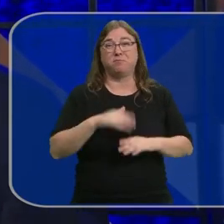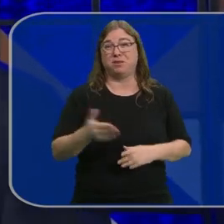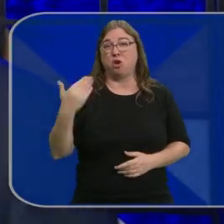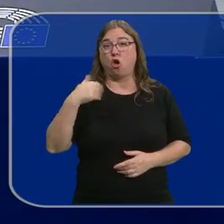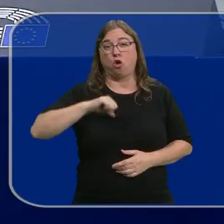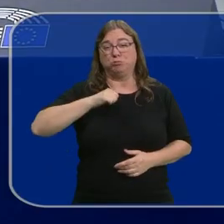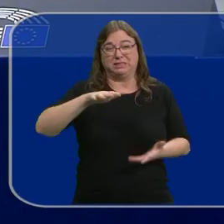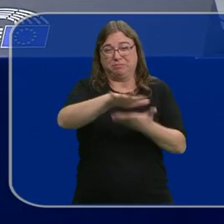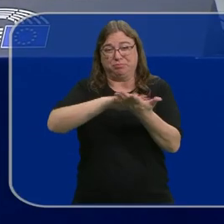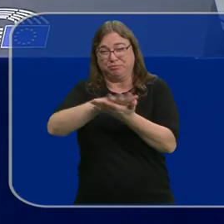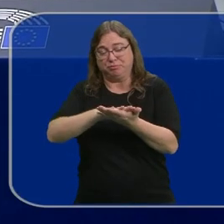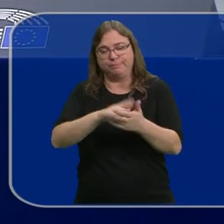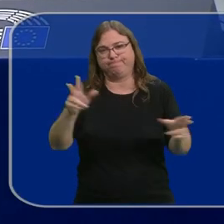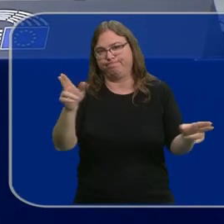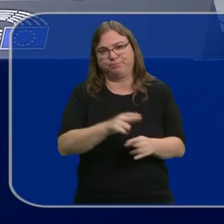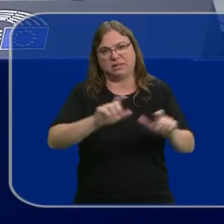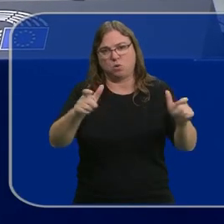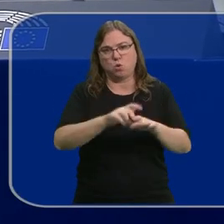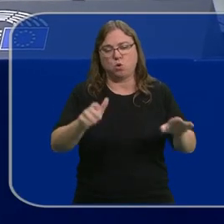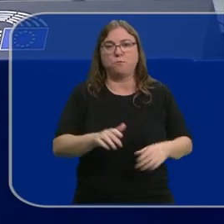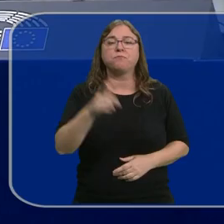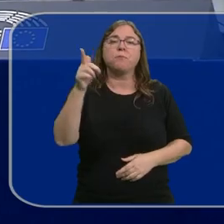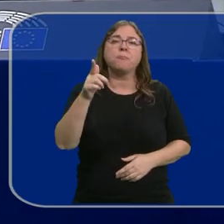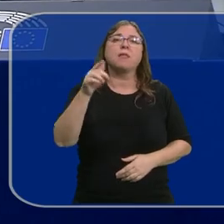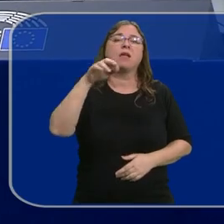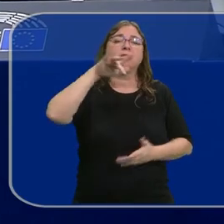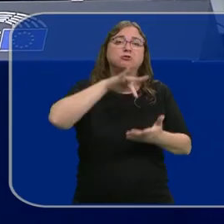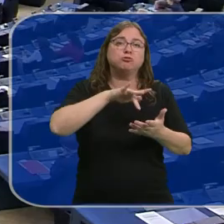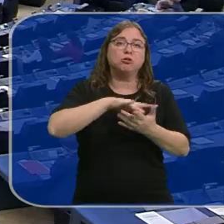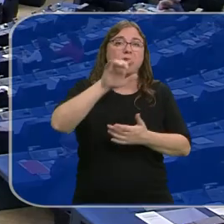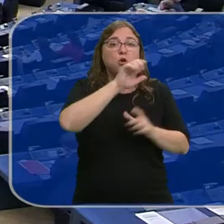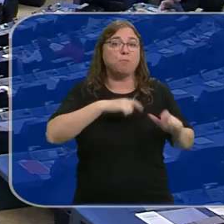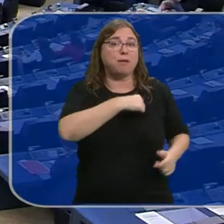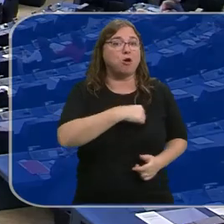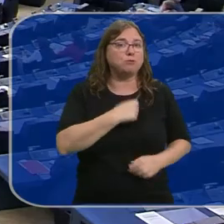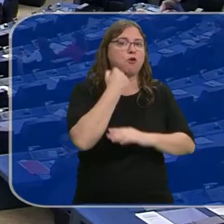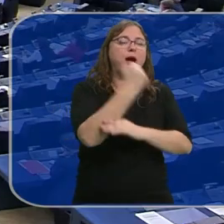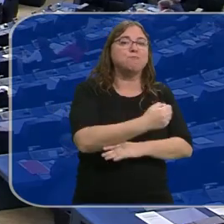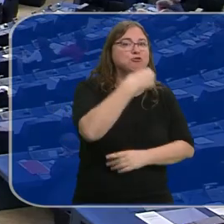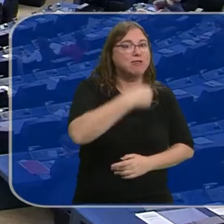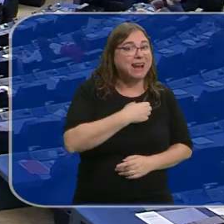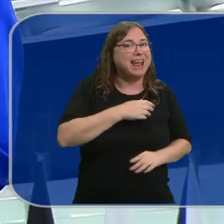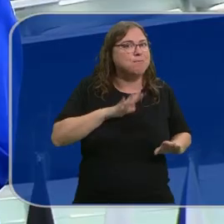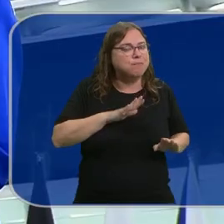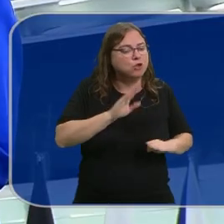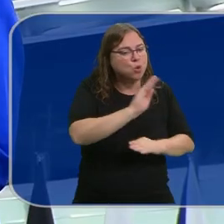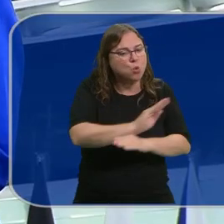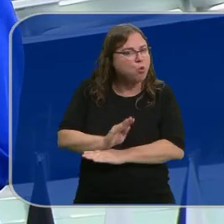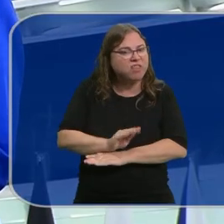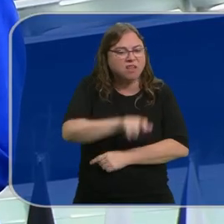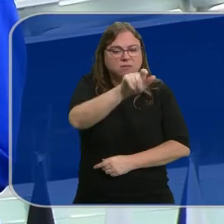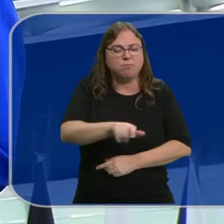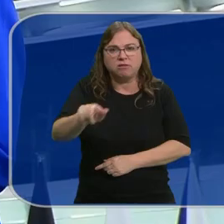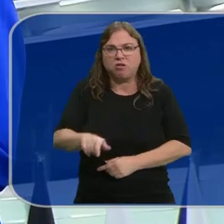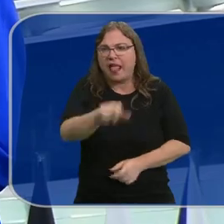la matanza del hospital. En Estrasburgo, la Comisión Europea ha reiterado su apoyo a Israel, pero le exige que proteja la vida de los civiles y